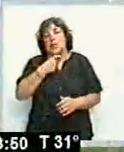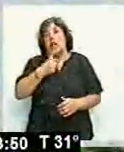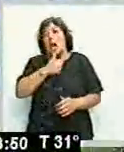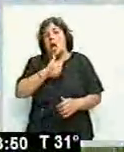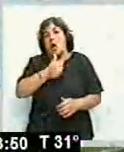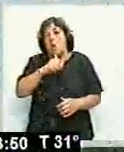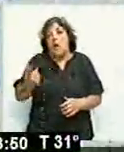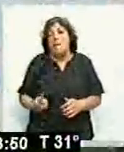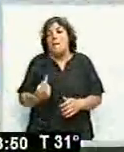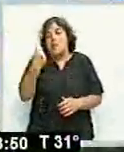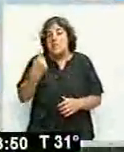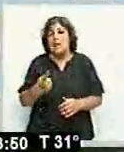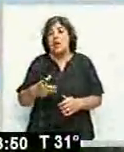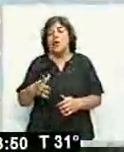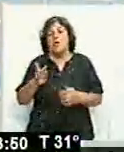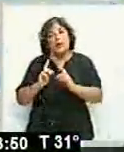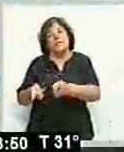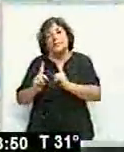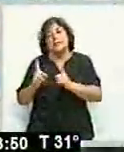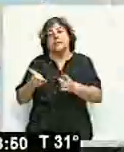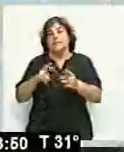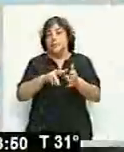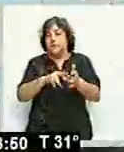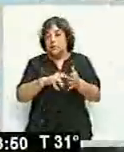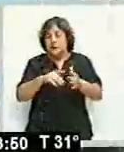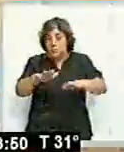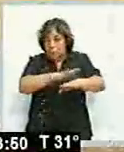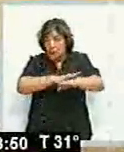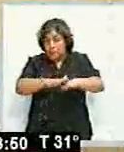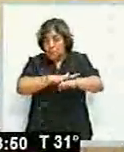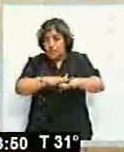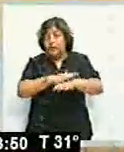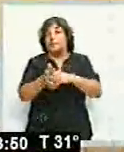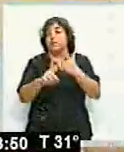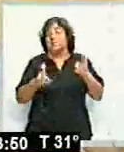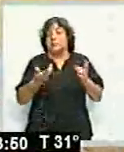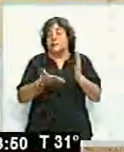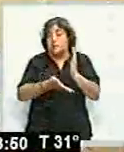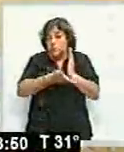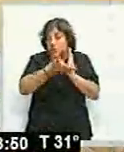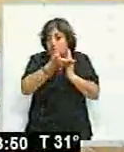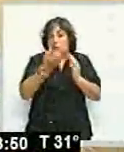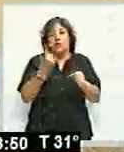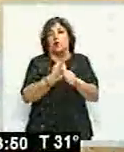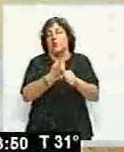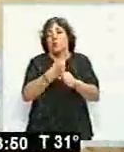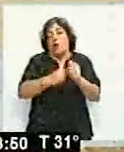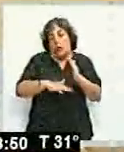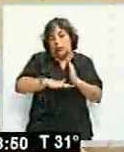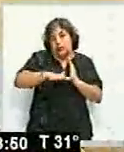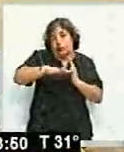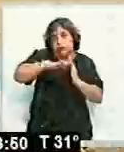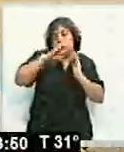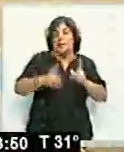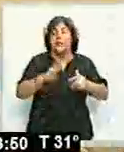primero que nada todavía seguimos con problemas en la napa, no tiene el nivel suficiente para llenar la pileta, además estamos con